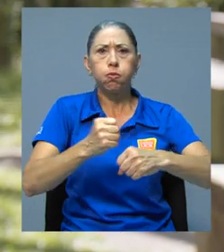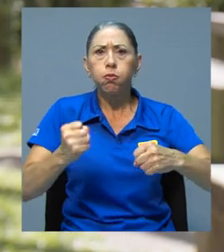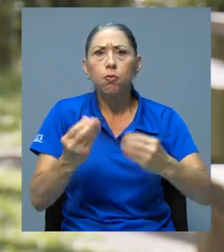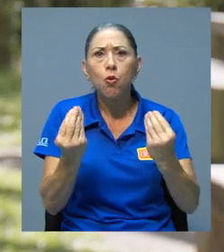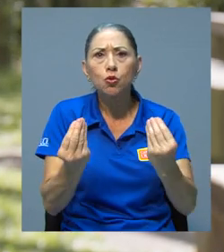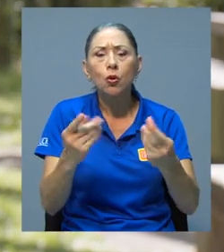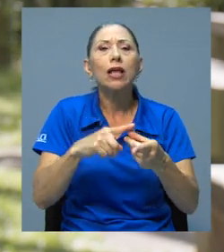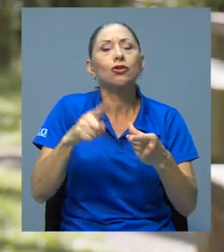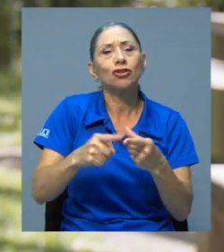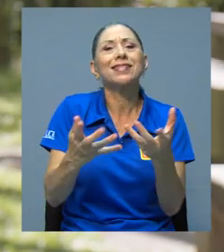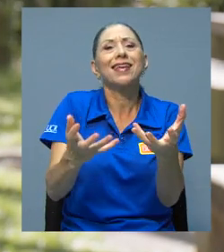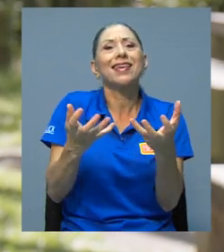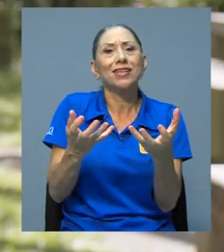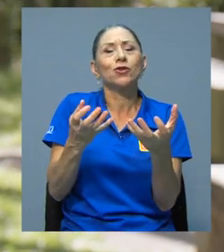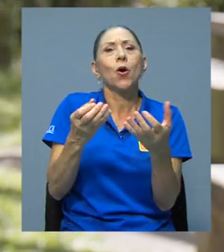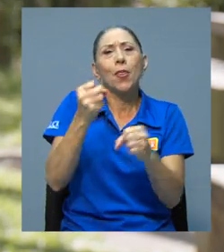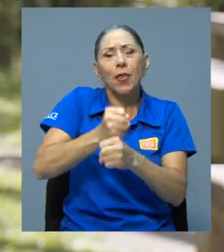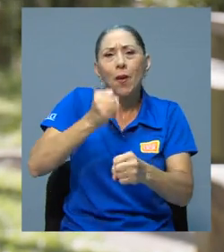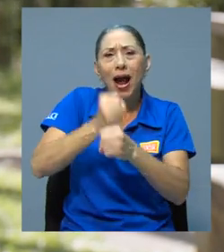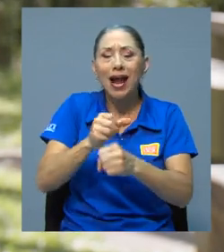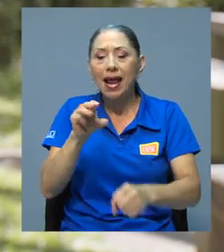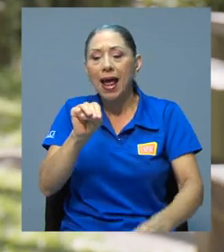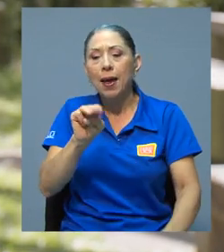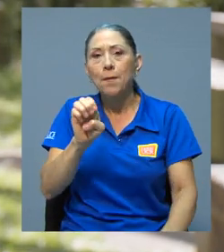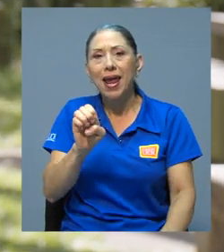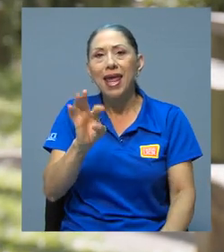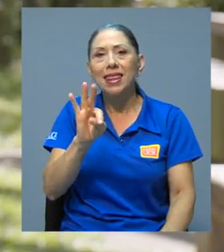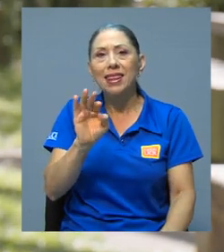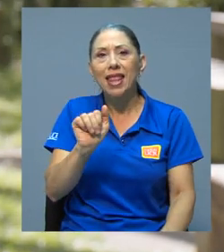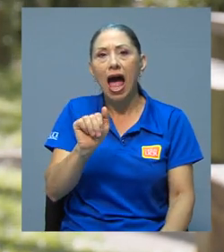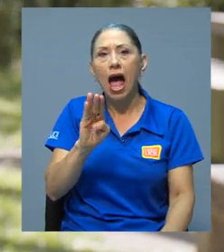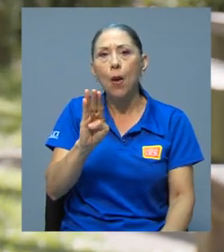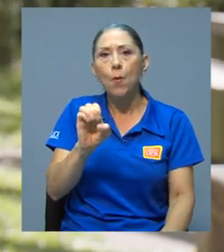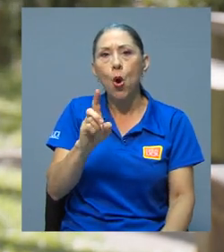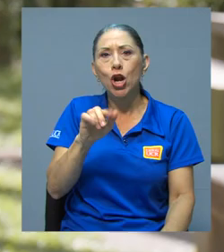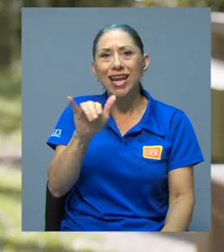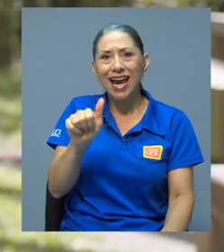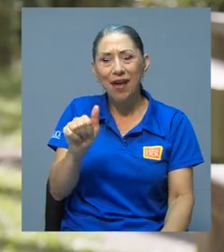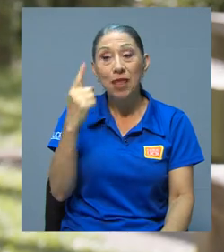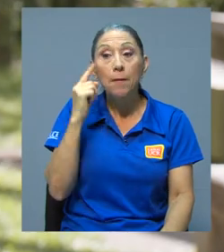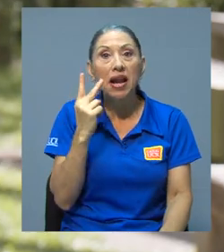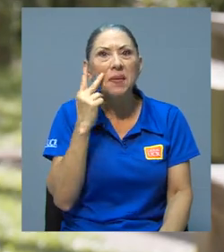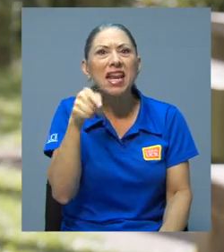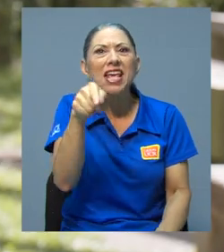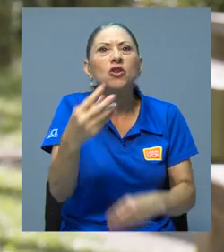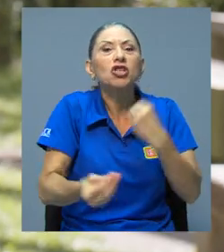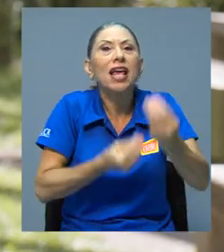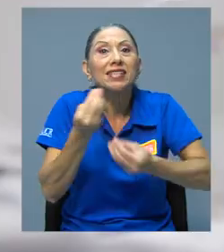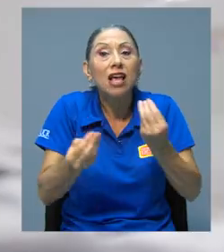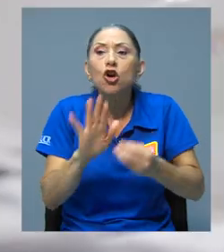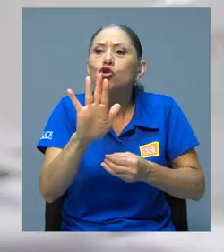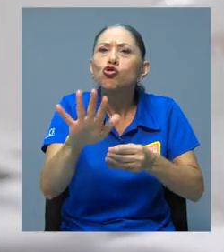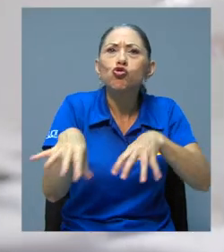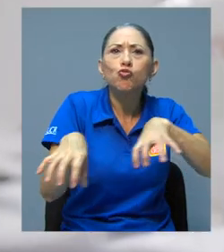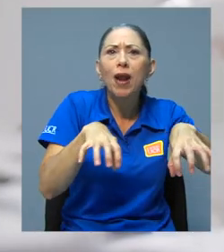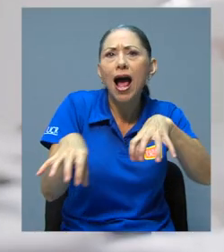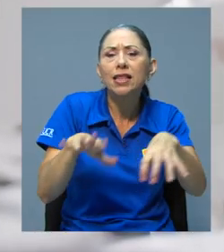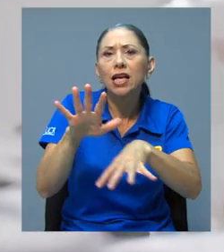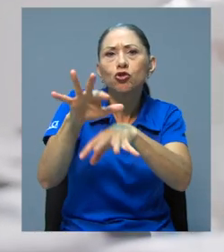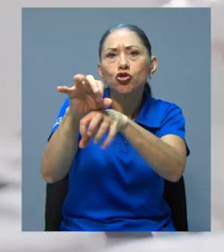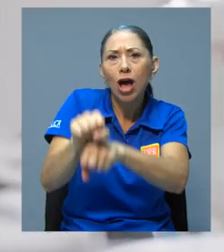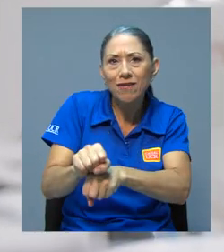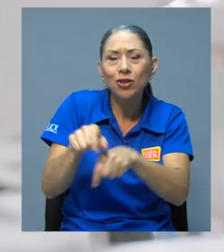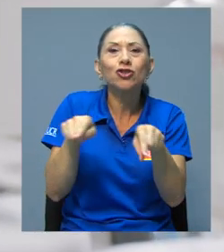población más la parte metabólica, la parte extra para ver cómo estaban no solo a nivel de prácticas y hábitos y